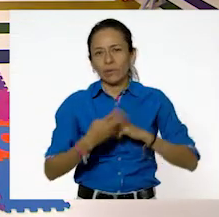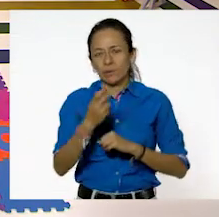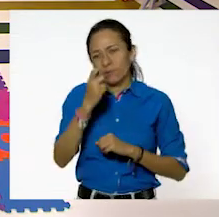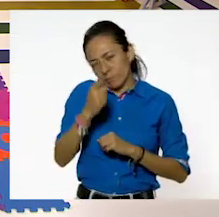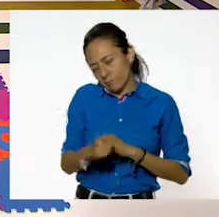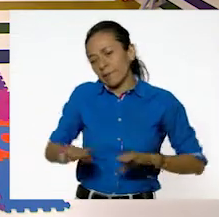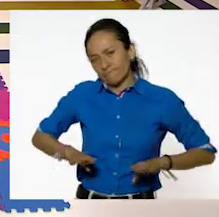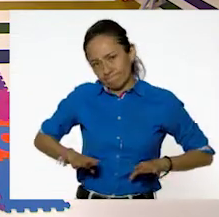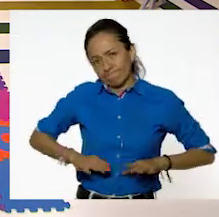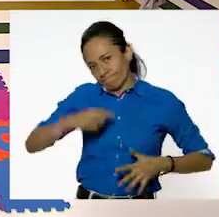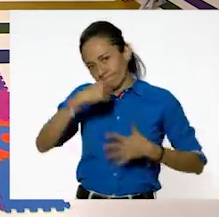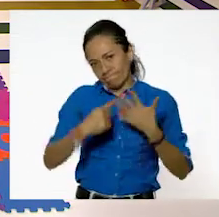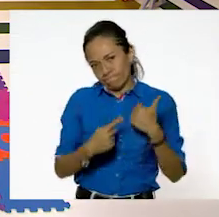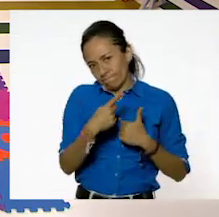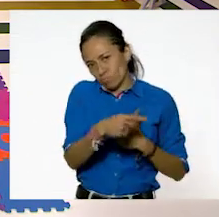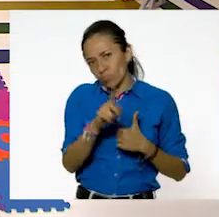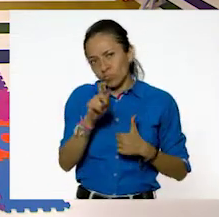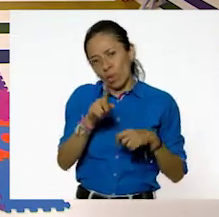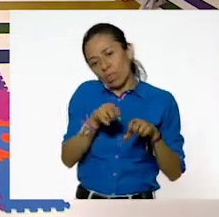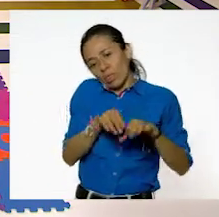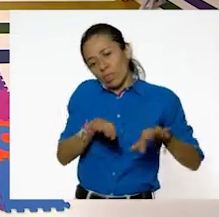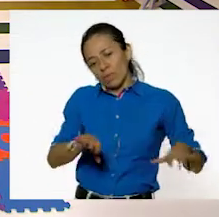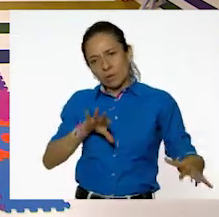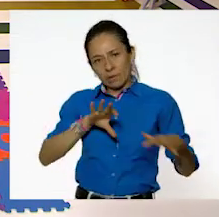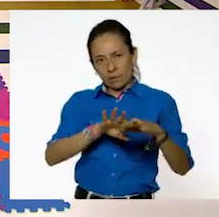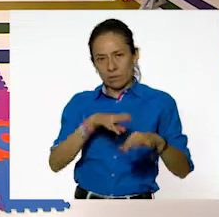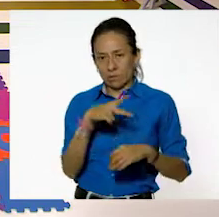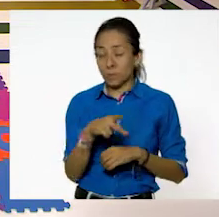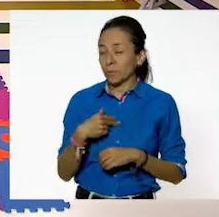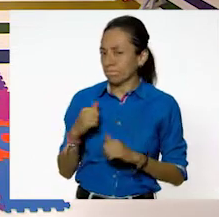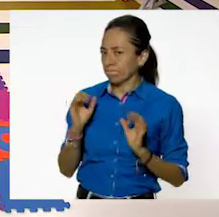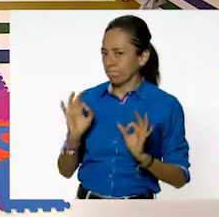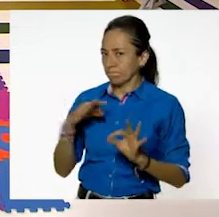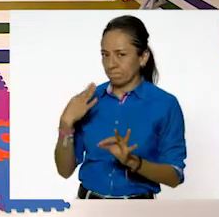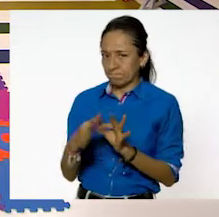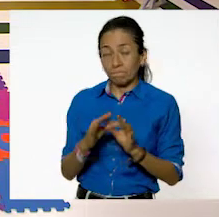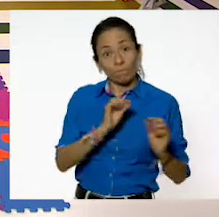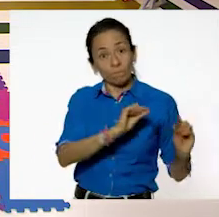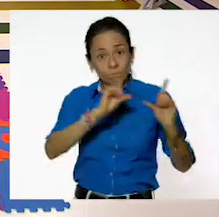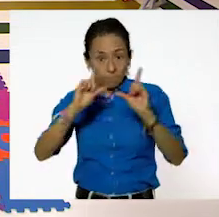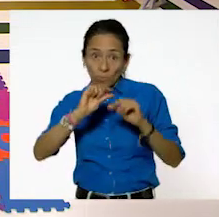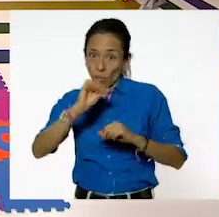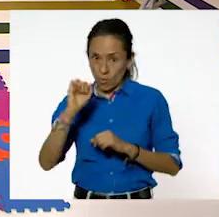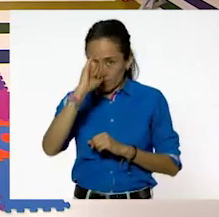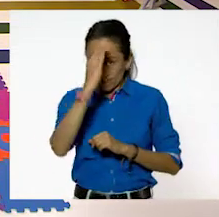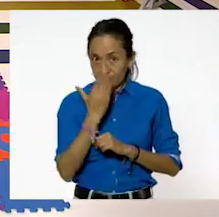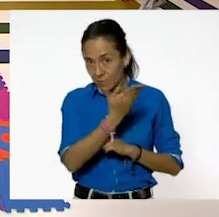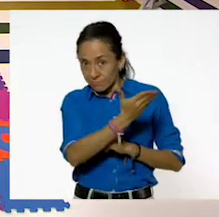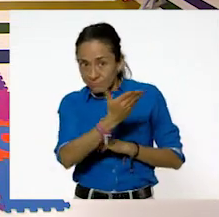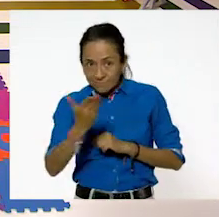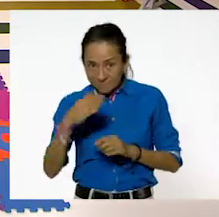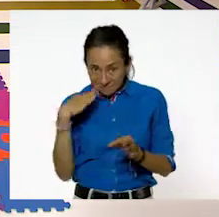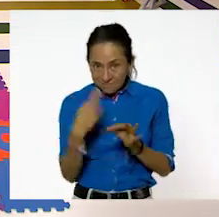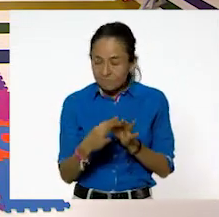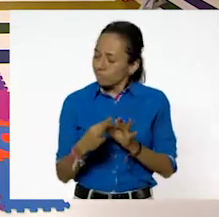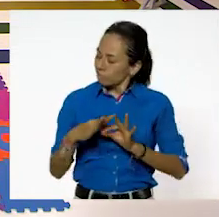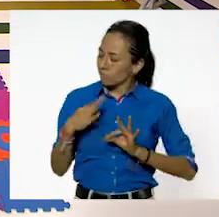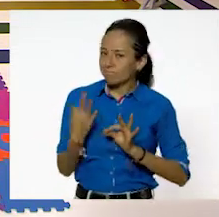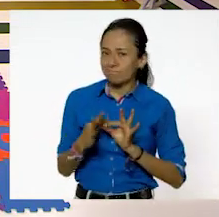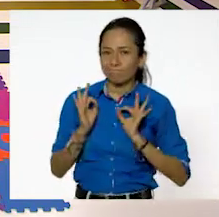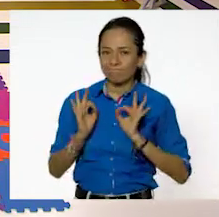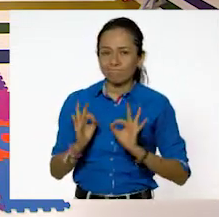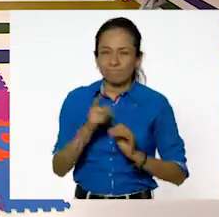líquidos. Ahí está. Vamos a ver otra imagen. ¿Están preparados? Listísimos. Atentos.